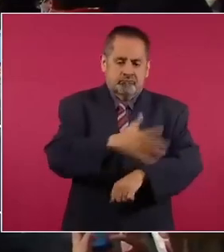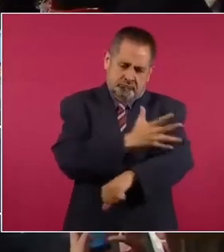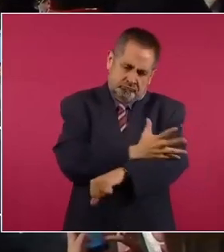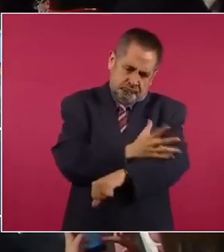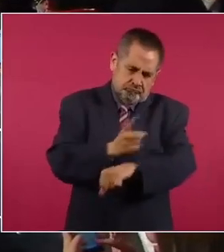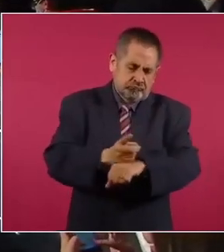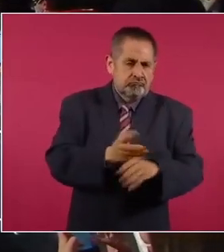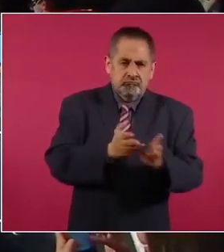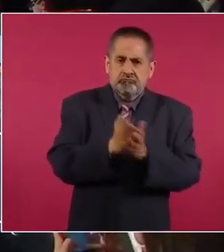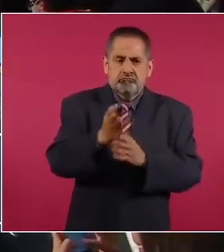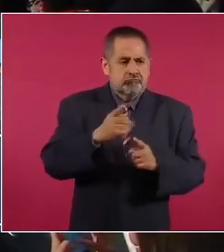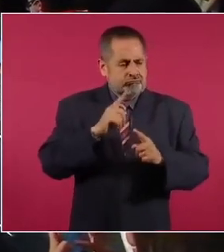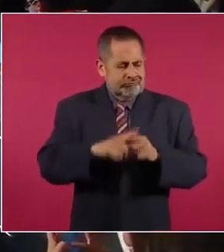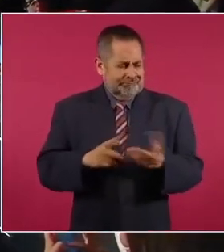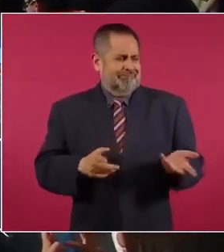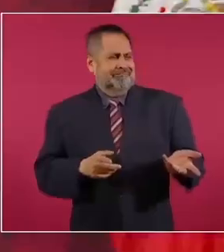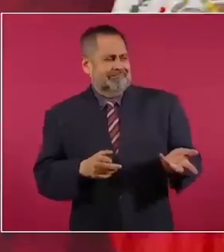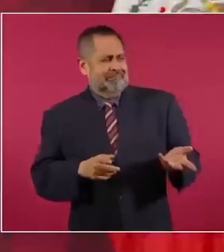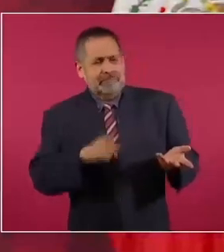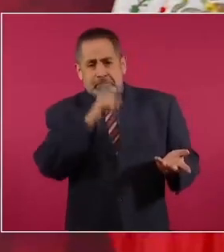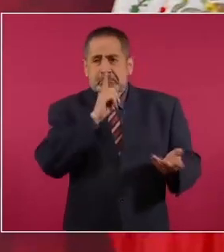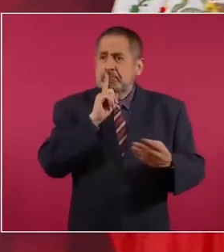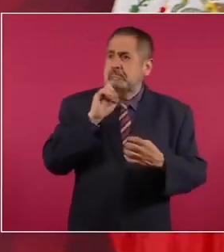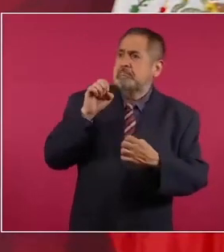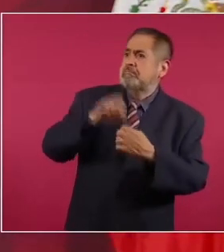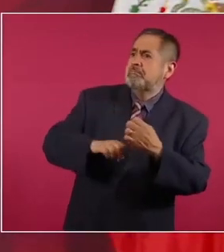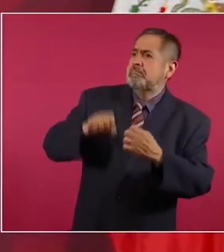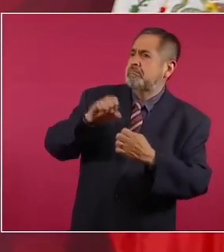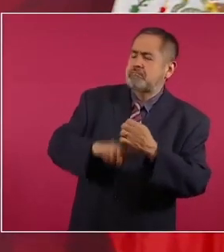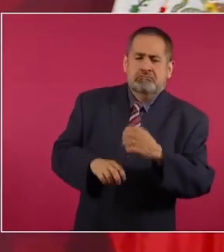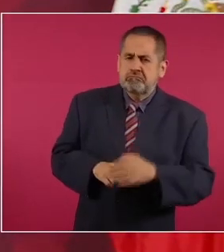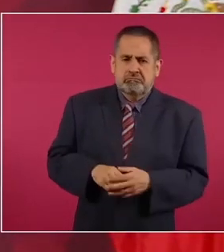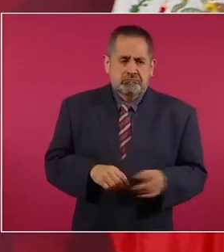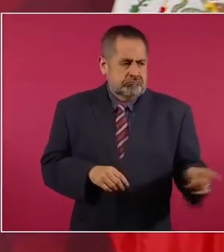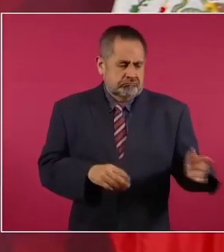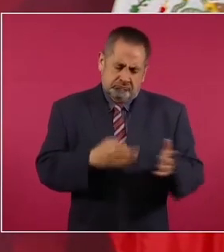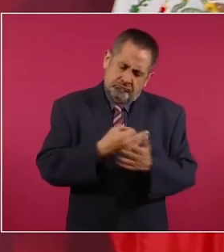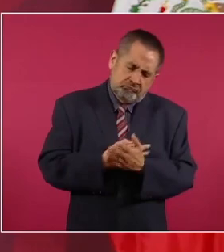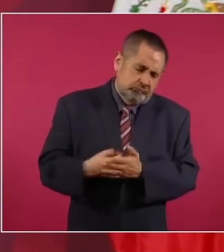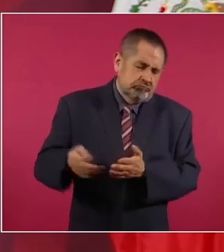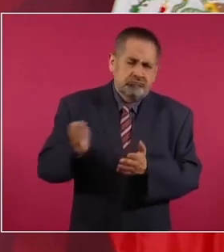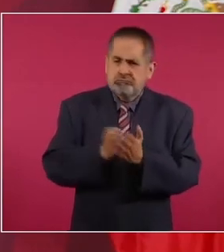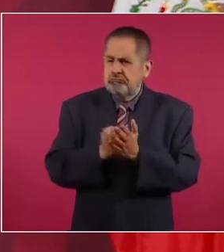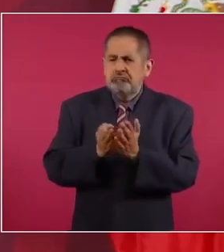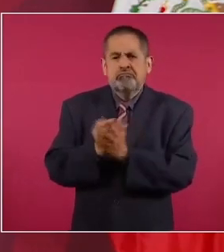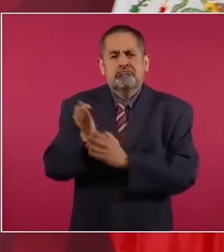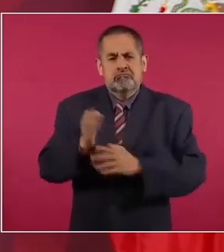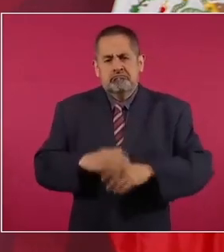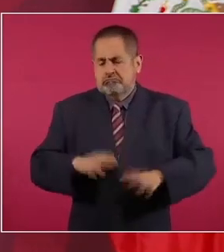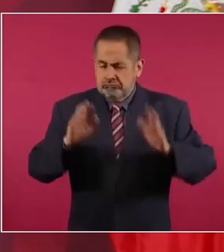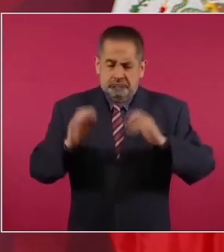arrojo y